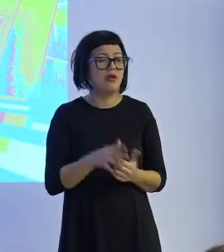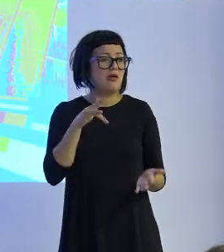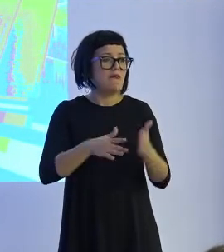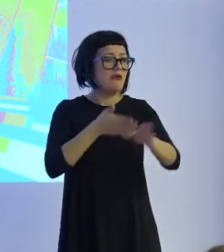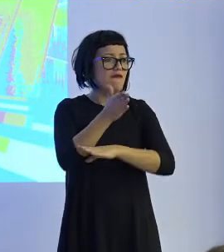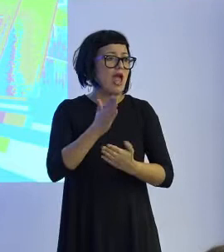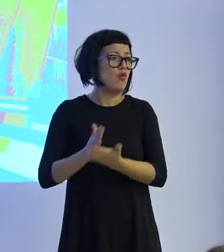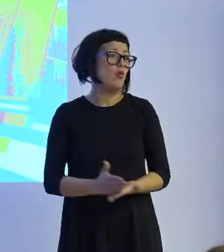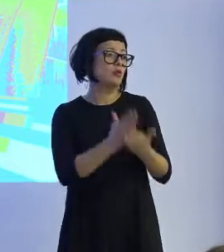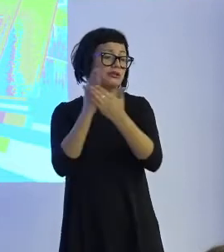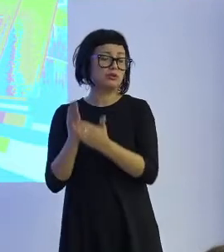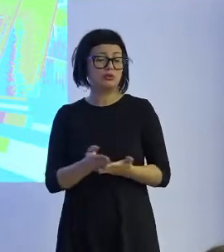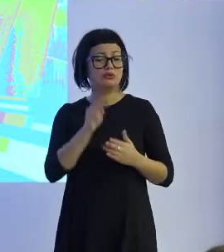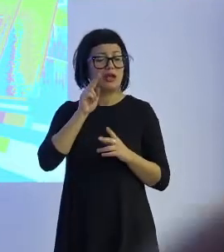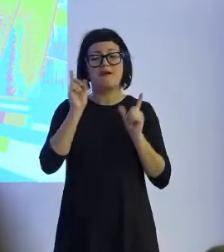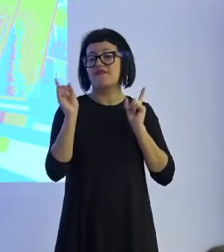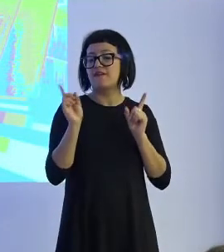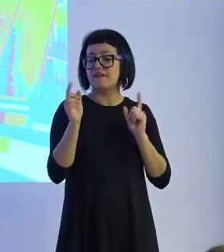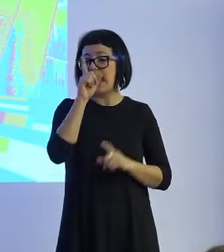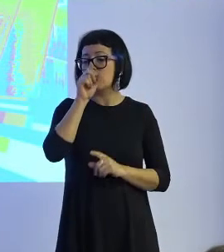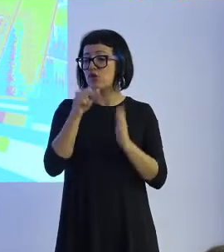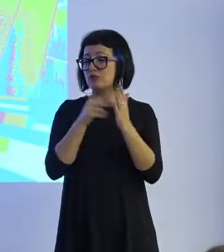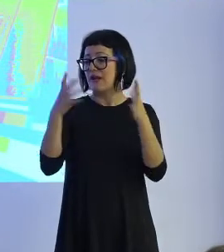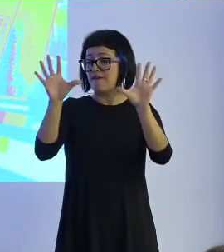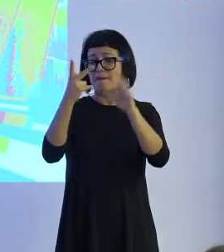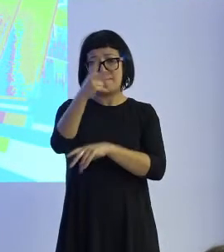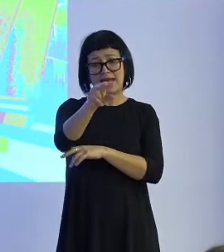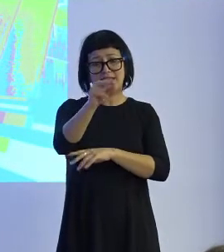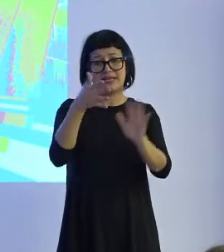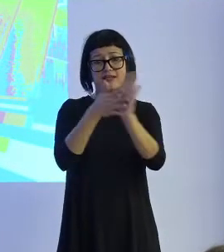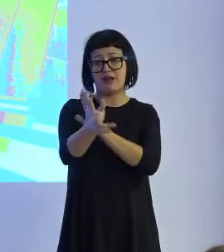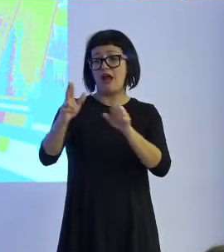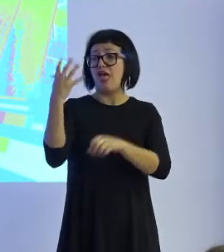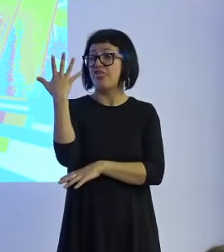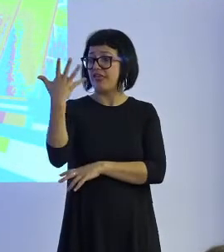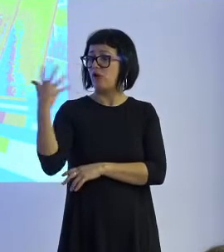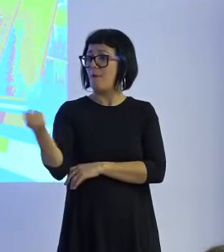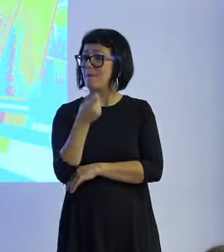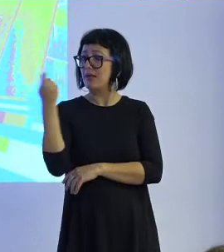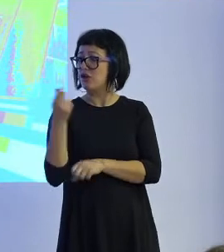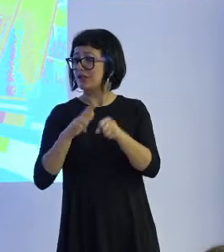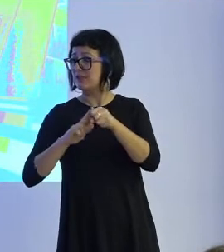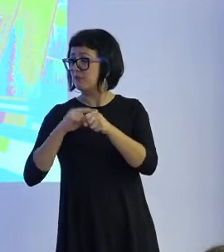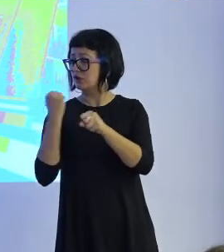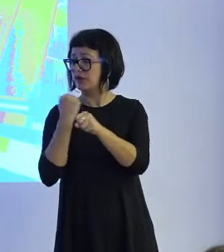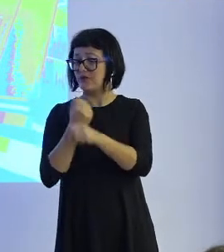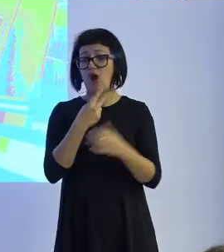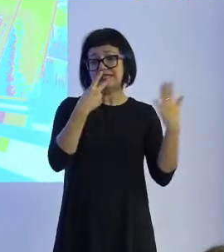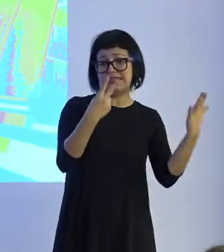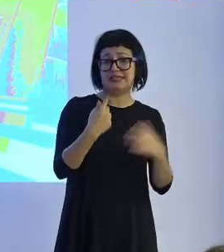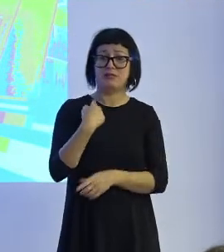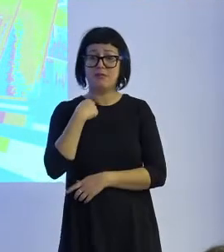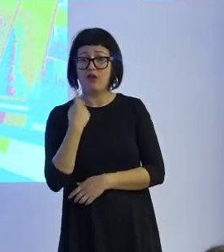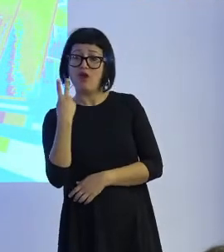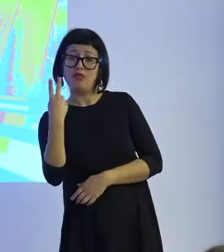estudio y en el mismo preveía que para 2020 se habrían perdido ya 5 millones de puestos de trabajo, 7 se habrían perdido, 2